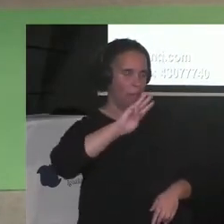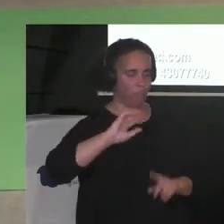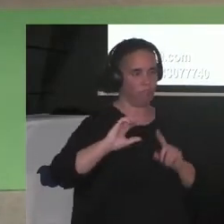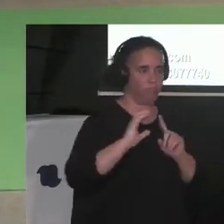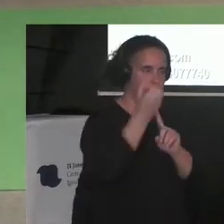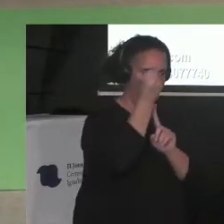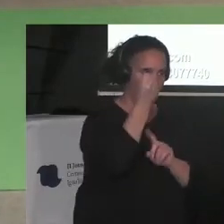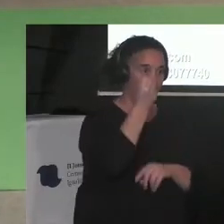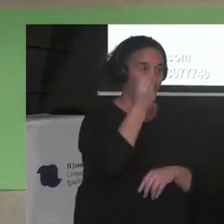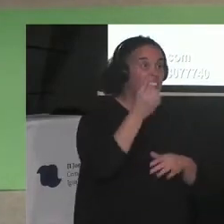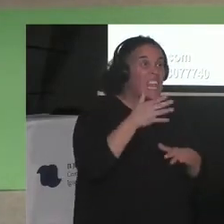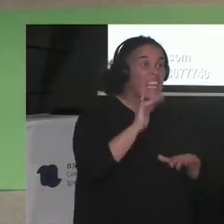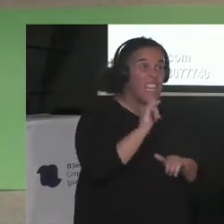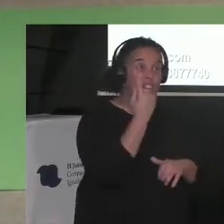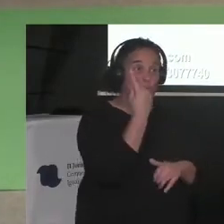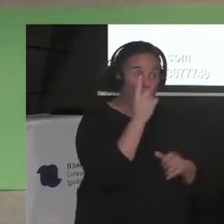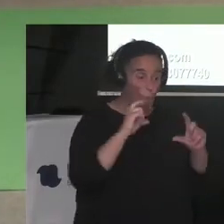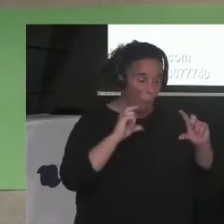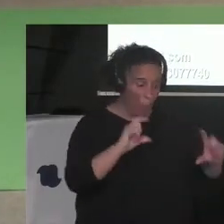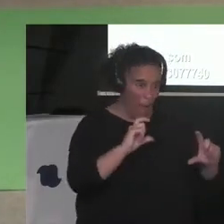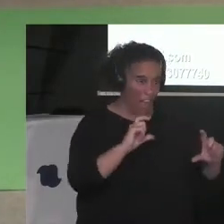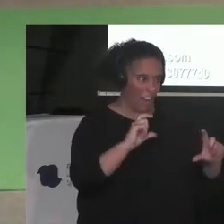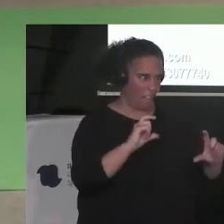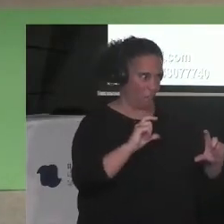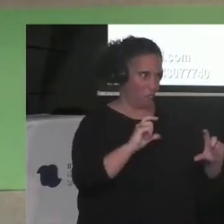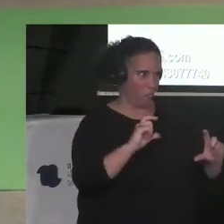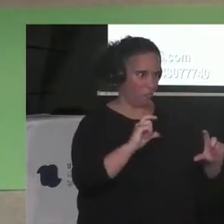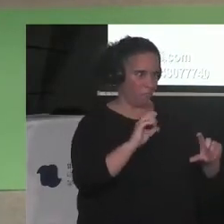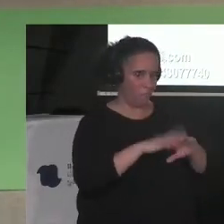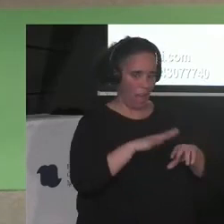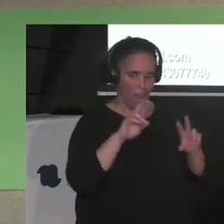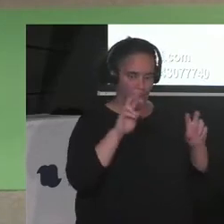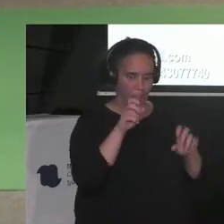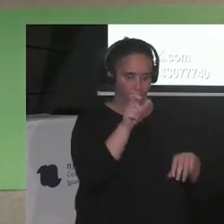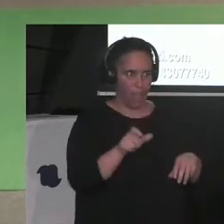las migrantes amigas en ese acuerdo. Este es el mundo.